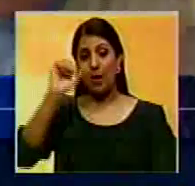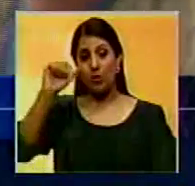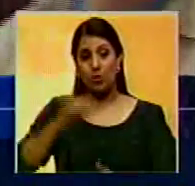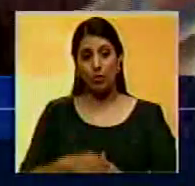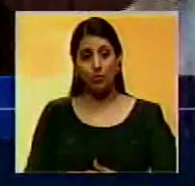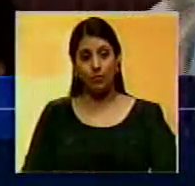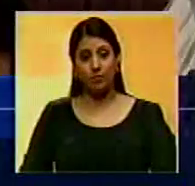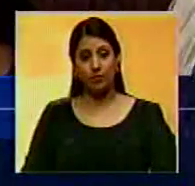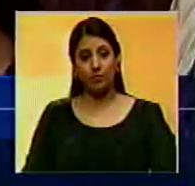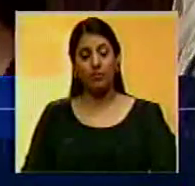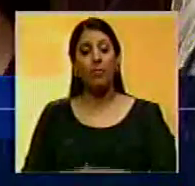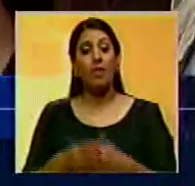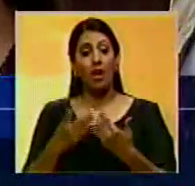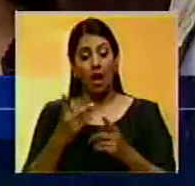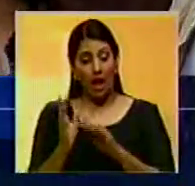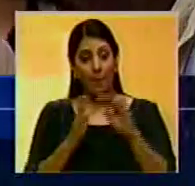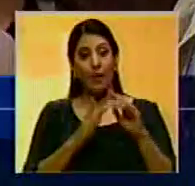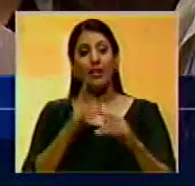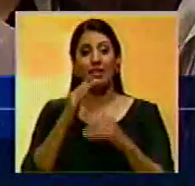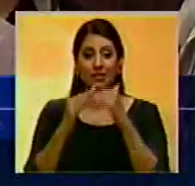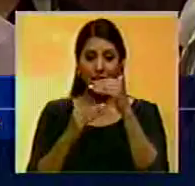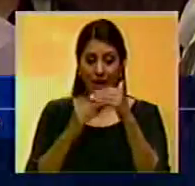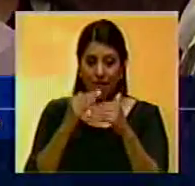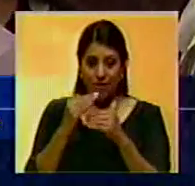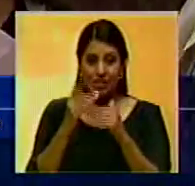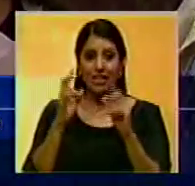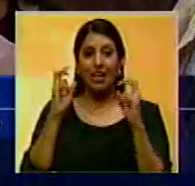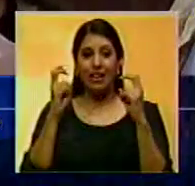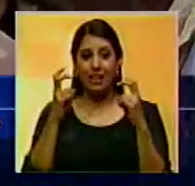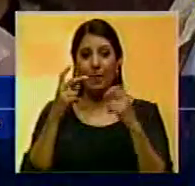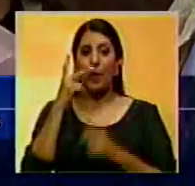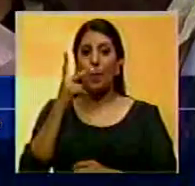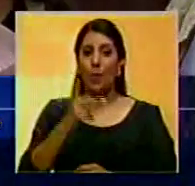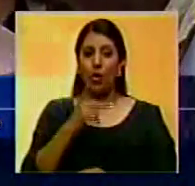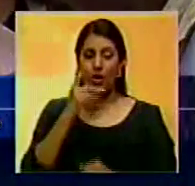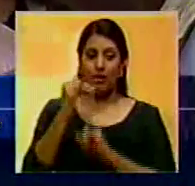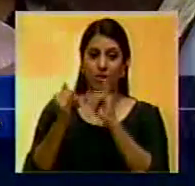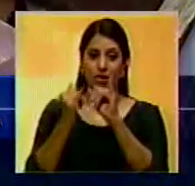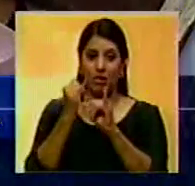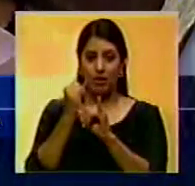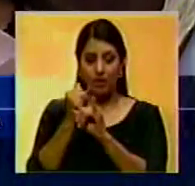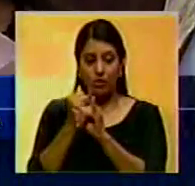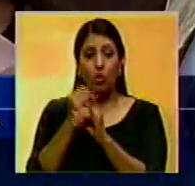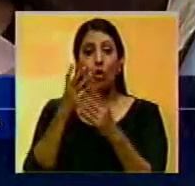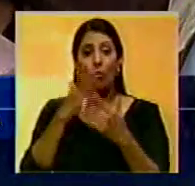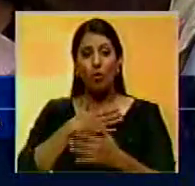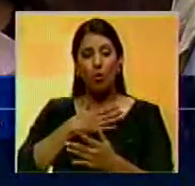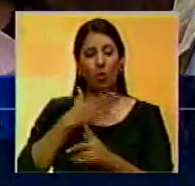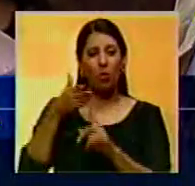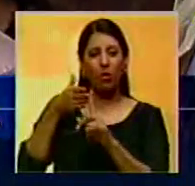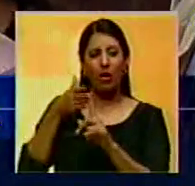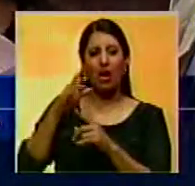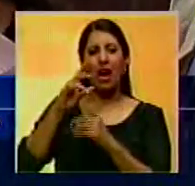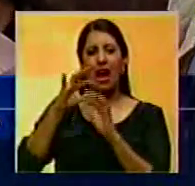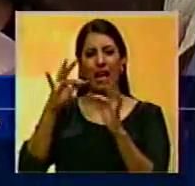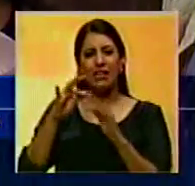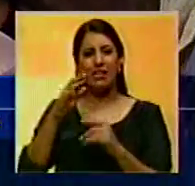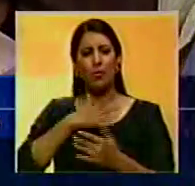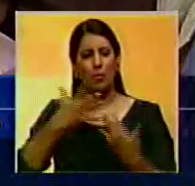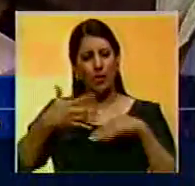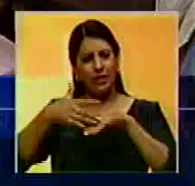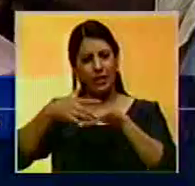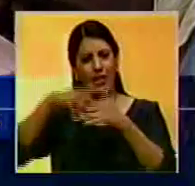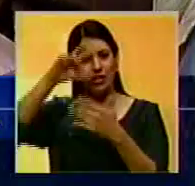Maduro. A su vez avanzan en materia de política internacional con el sabotaje a mecanismos de